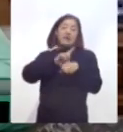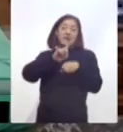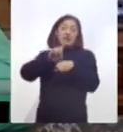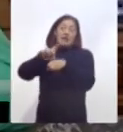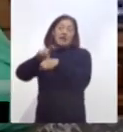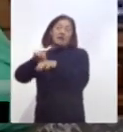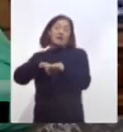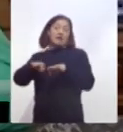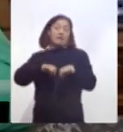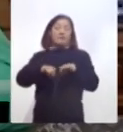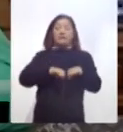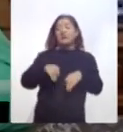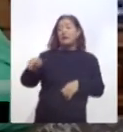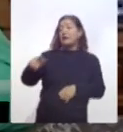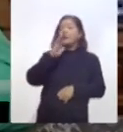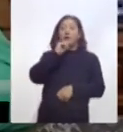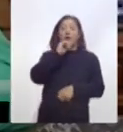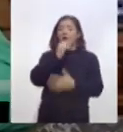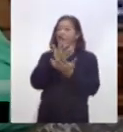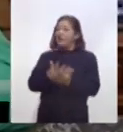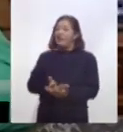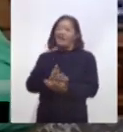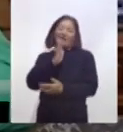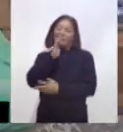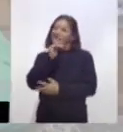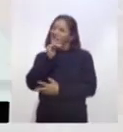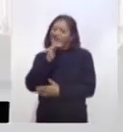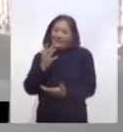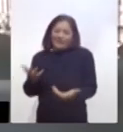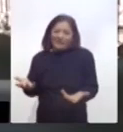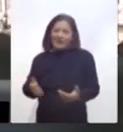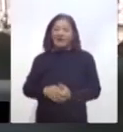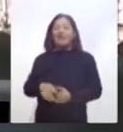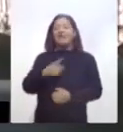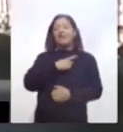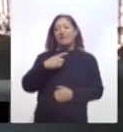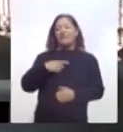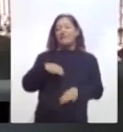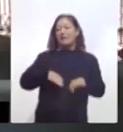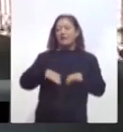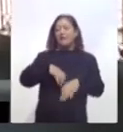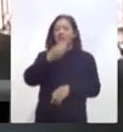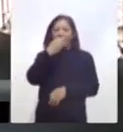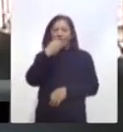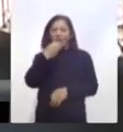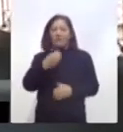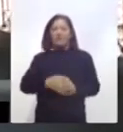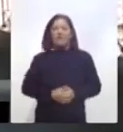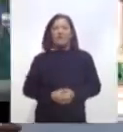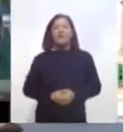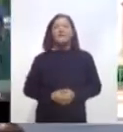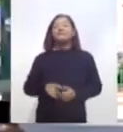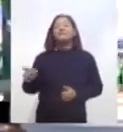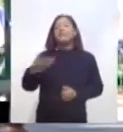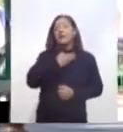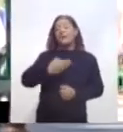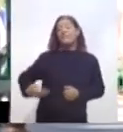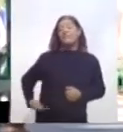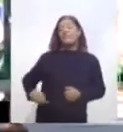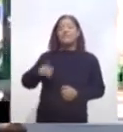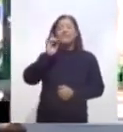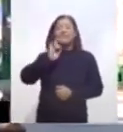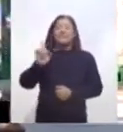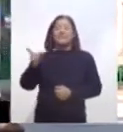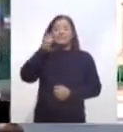difícilmente a veces van a poder vender en este momento sus pruebas. La alcaldesa Anabella Avalos resaltó que el gobierno municipal también